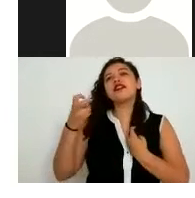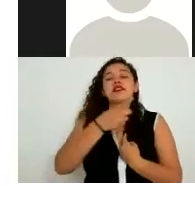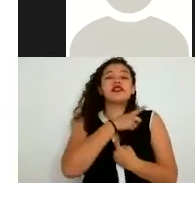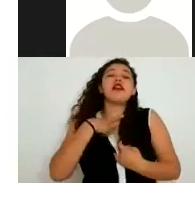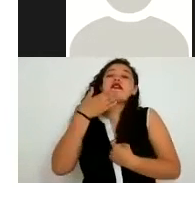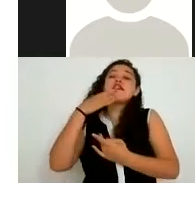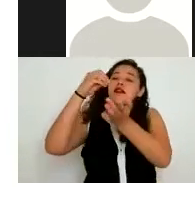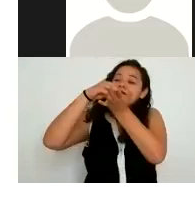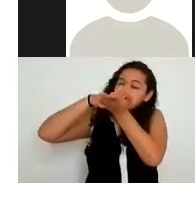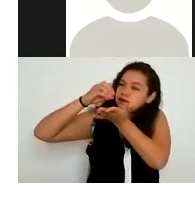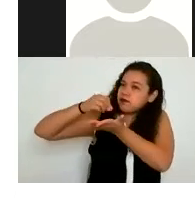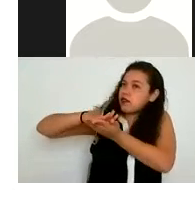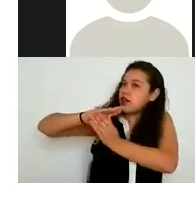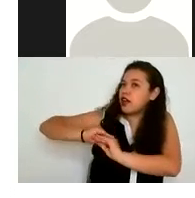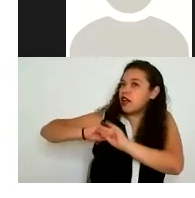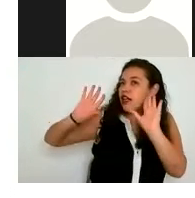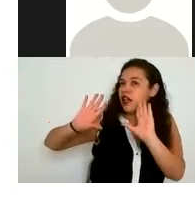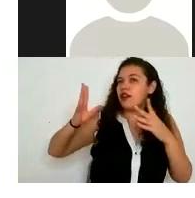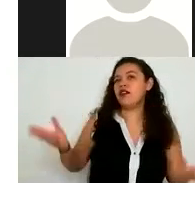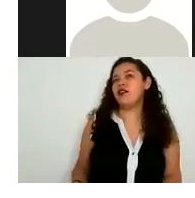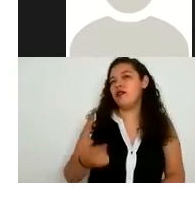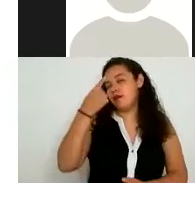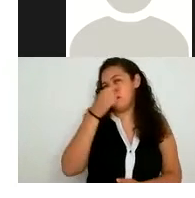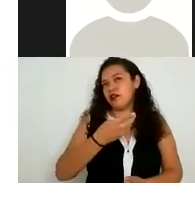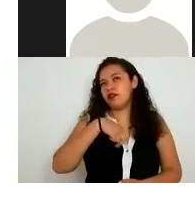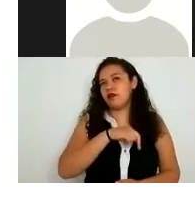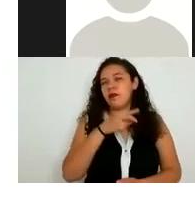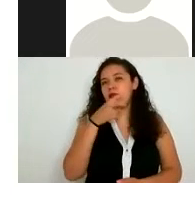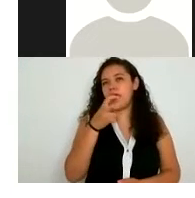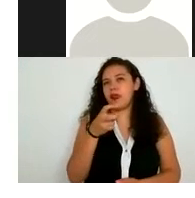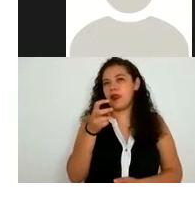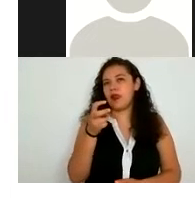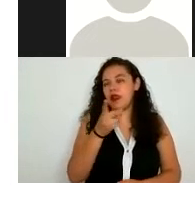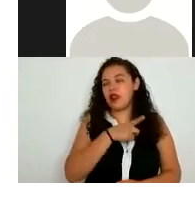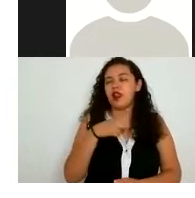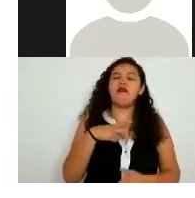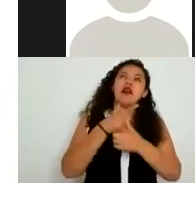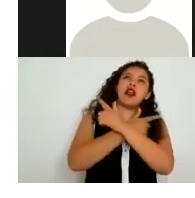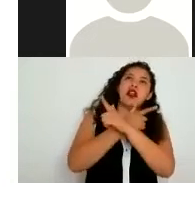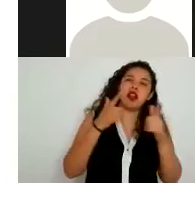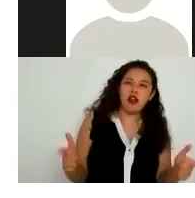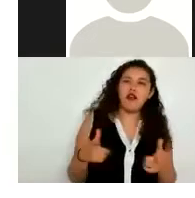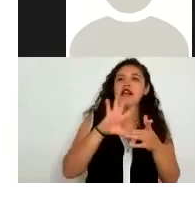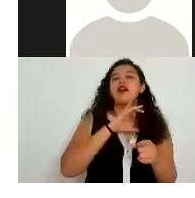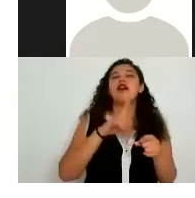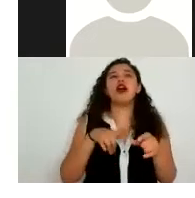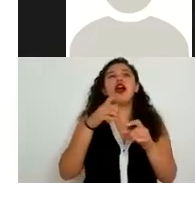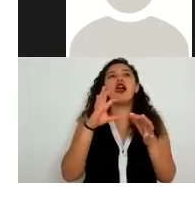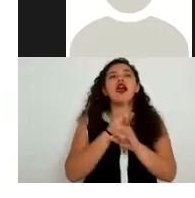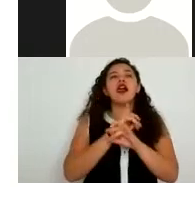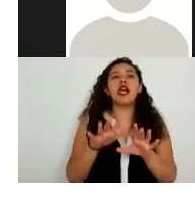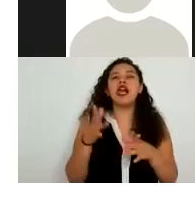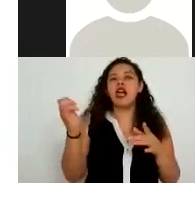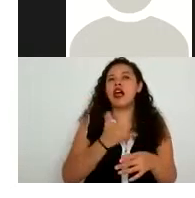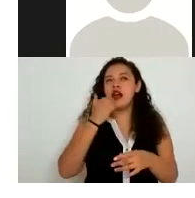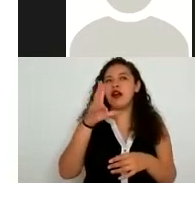clara porque justamente para cumplir con esto de que debe ser libre específica informada inequívoca es que todo eso